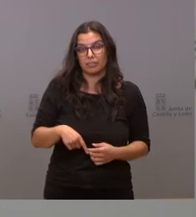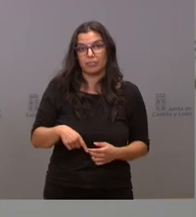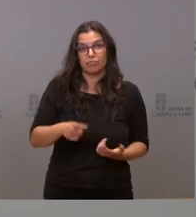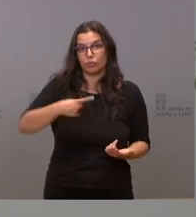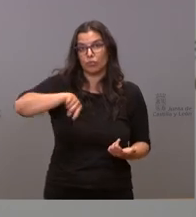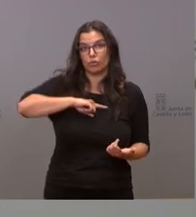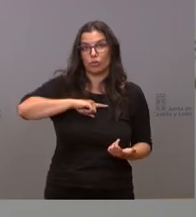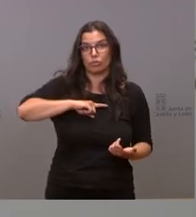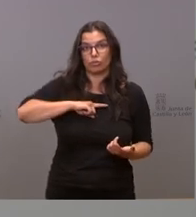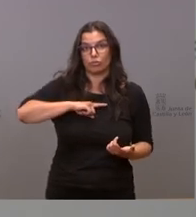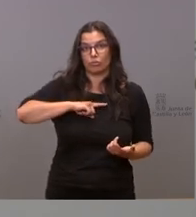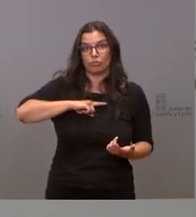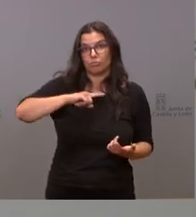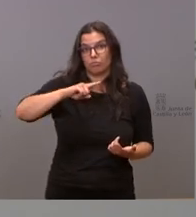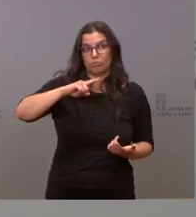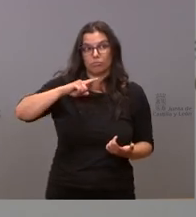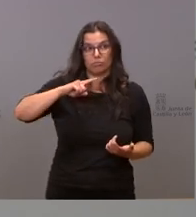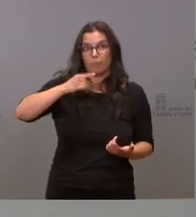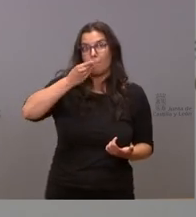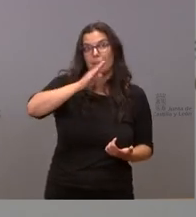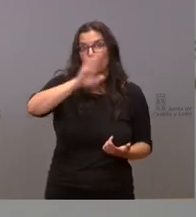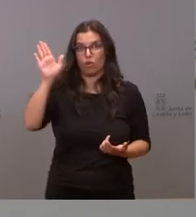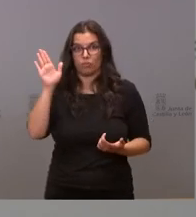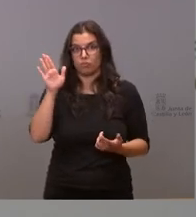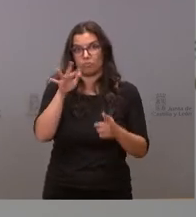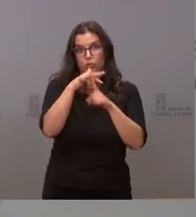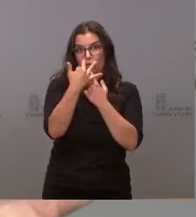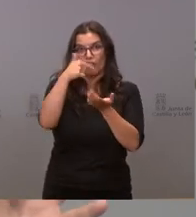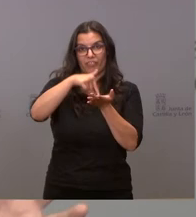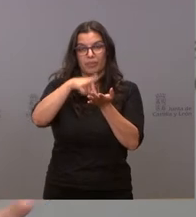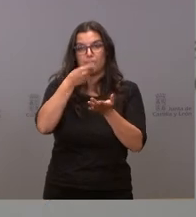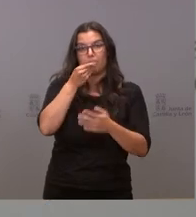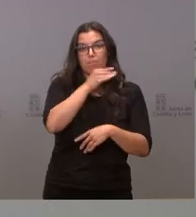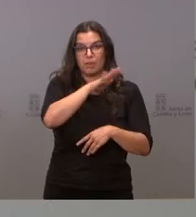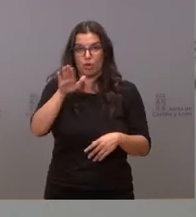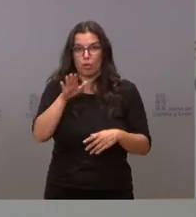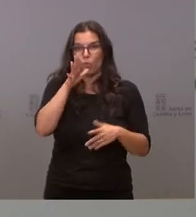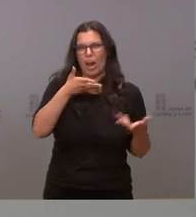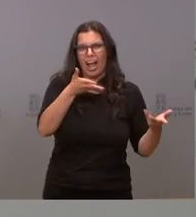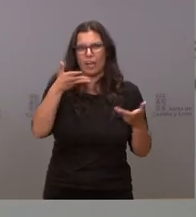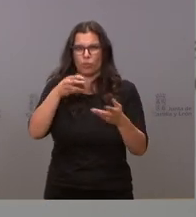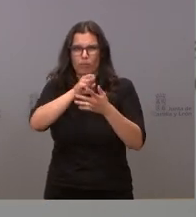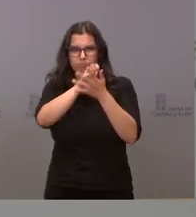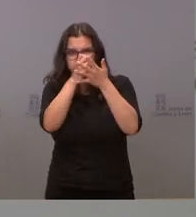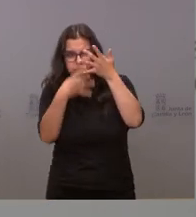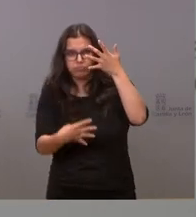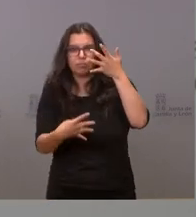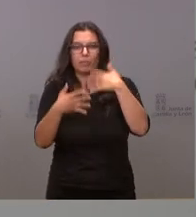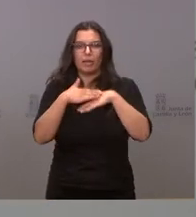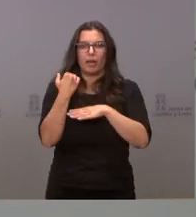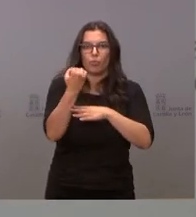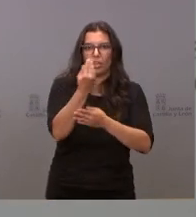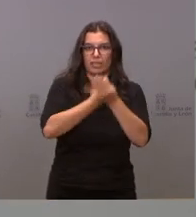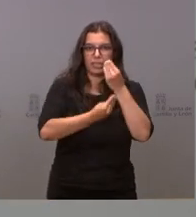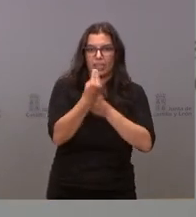somos la comunidad autónoma mejor de España con todo el elenco de ayudas en apoyo a la natalidad a